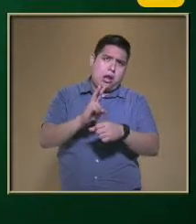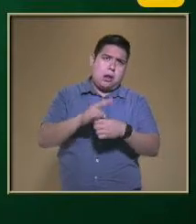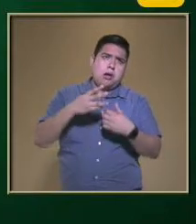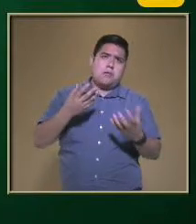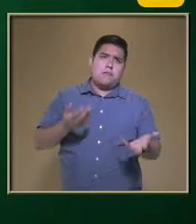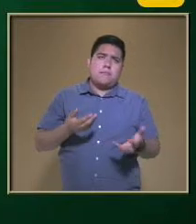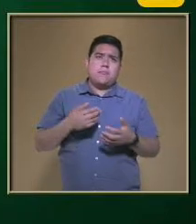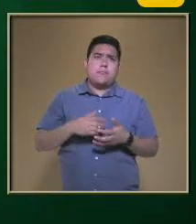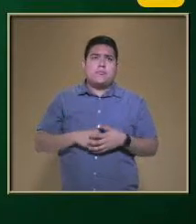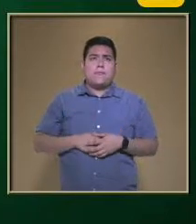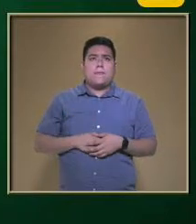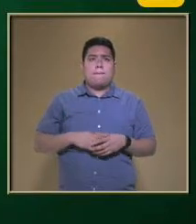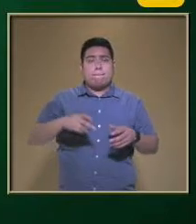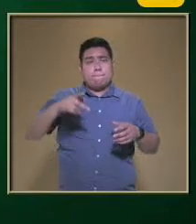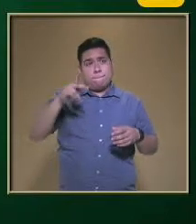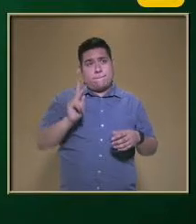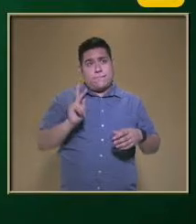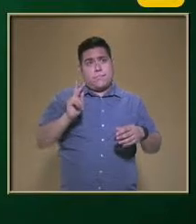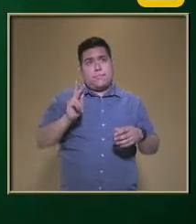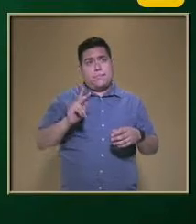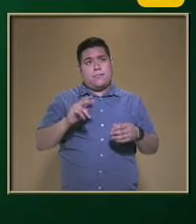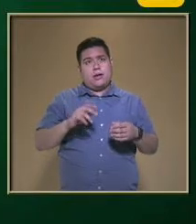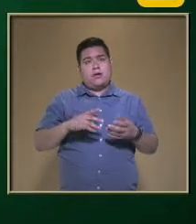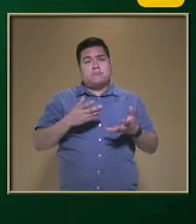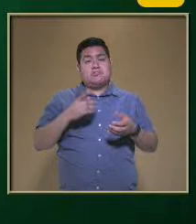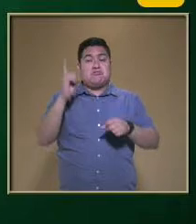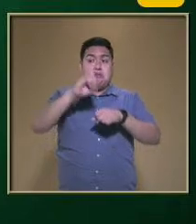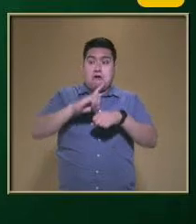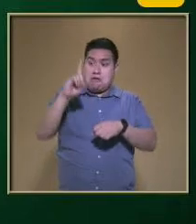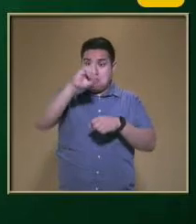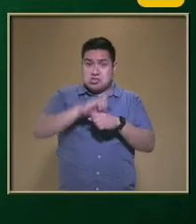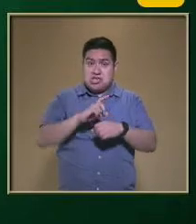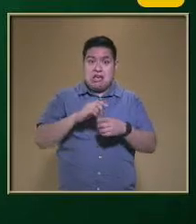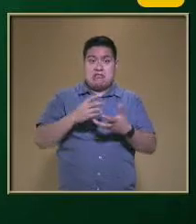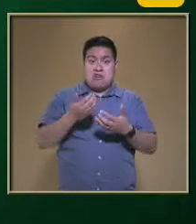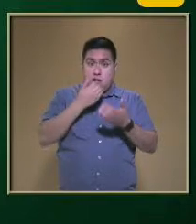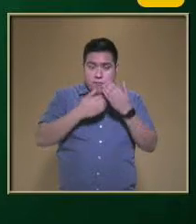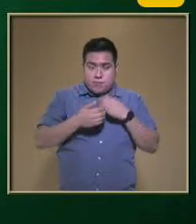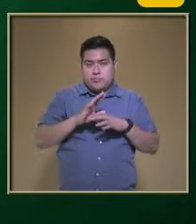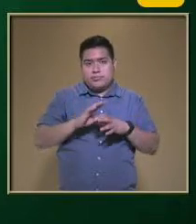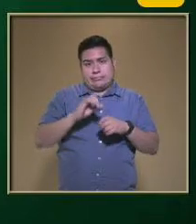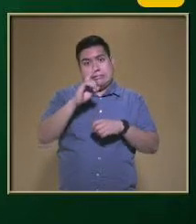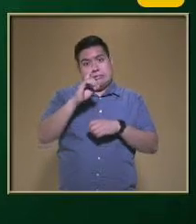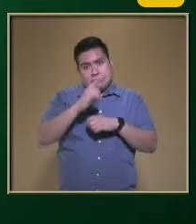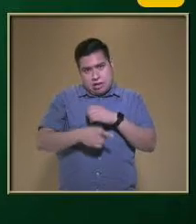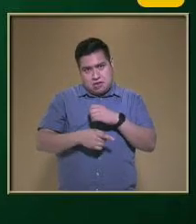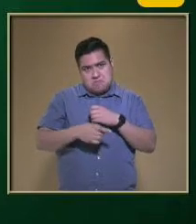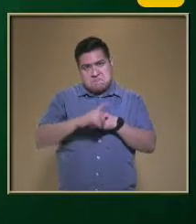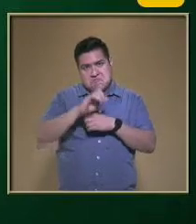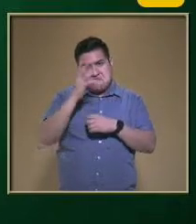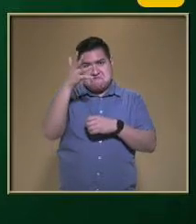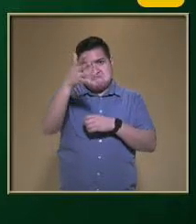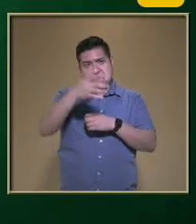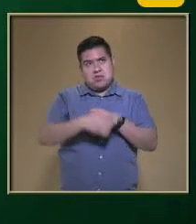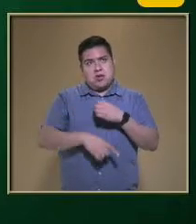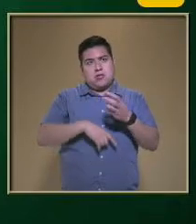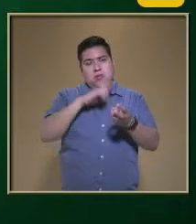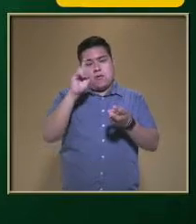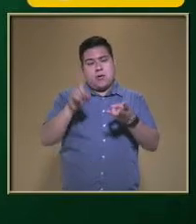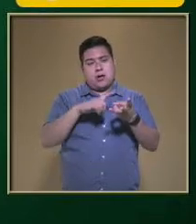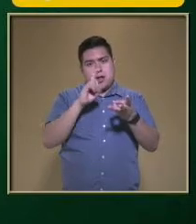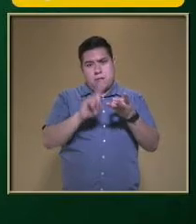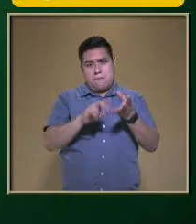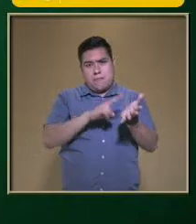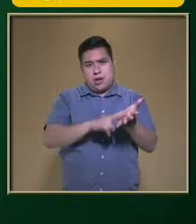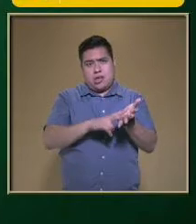consumirlo Inmediatamente Pero si lo hacemos Frecuentemente Pues ya es un riesgo Y en semáforo verde Pues sería Que no hay ningún